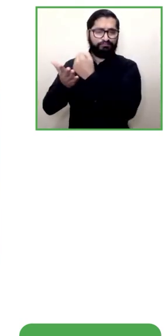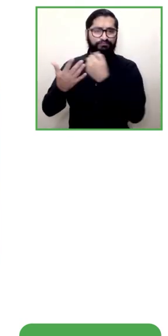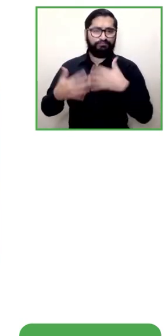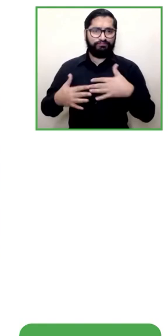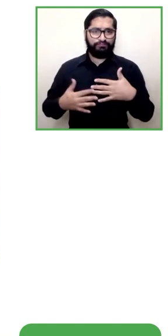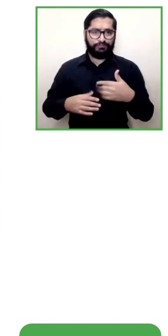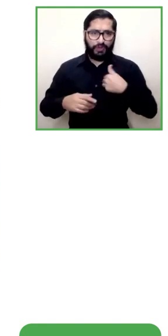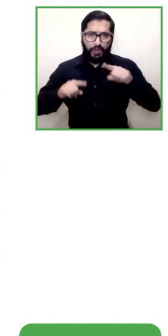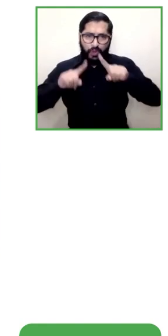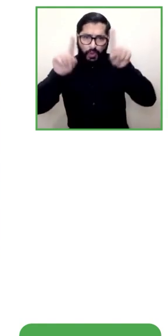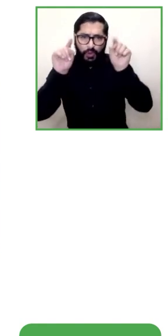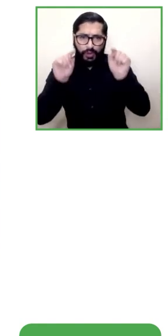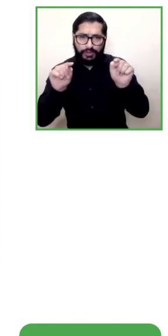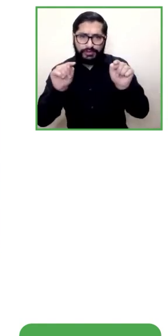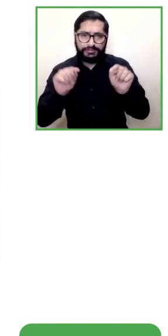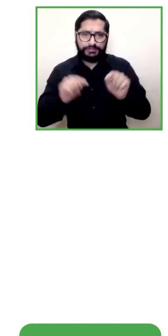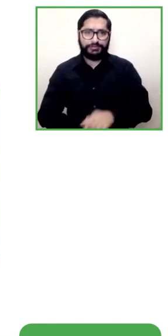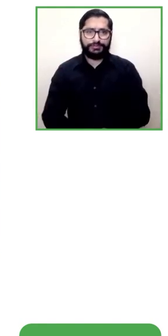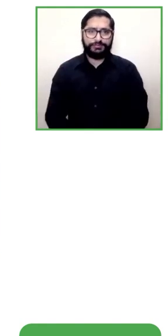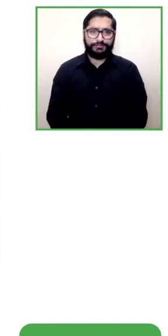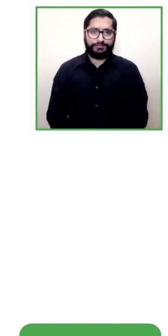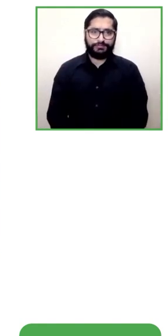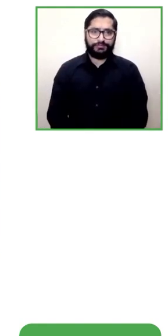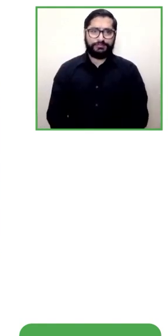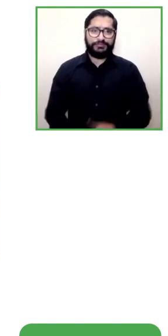¿fue fácil tal vez o no?